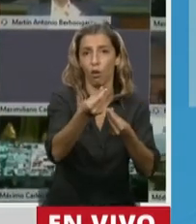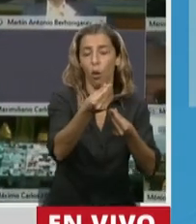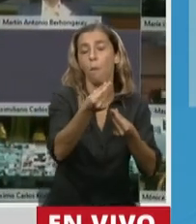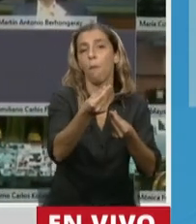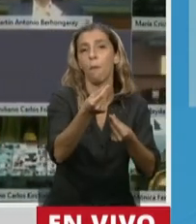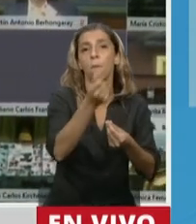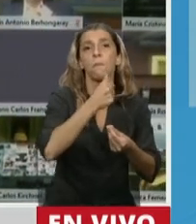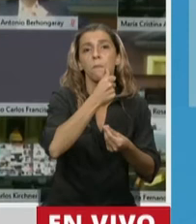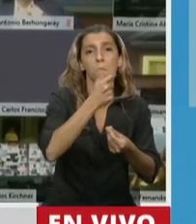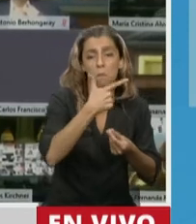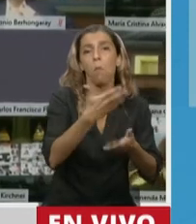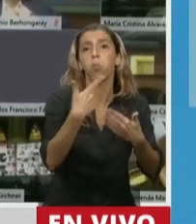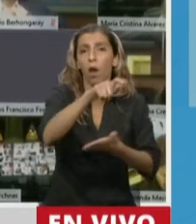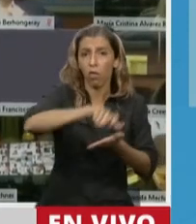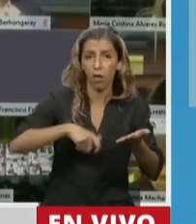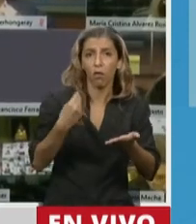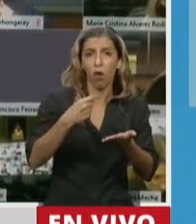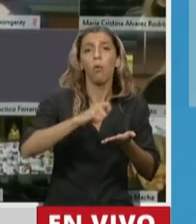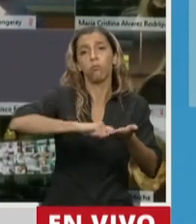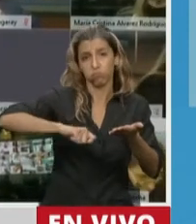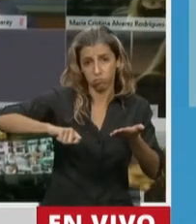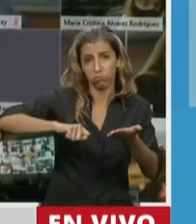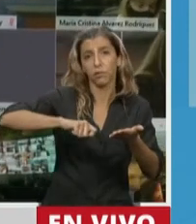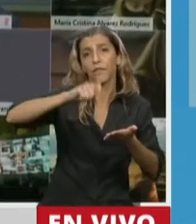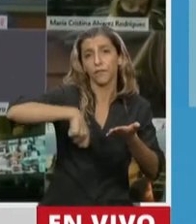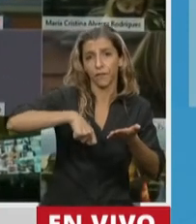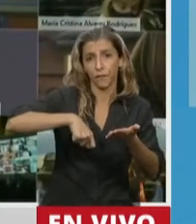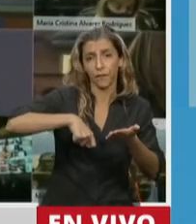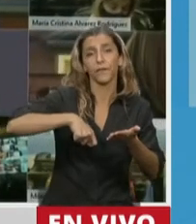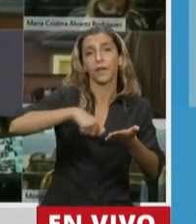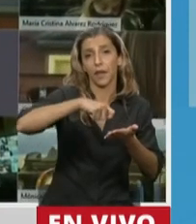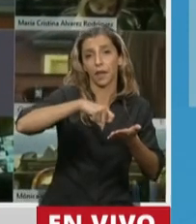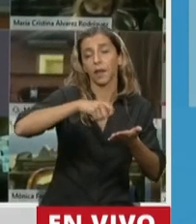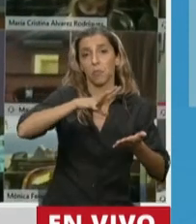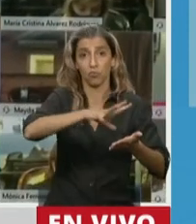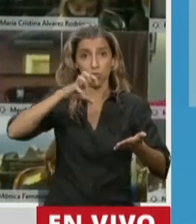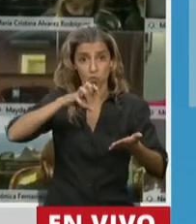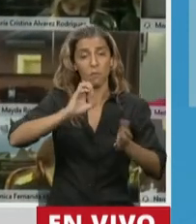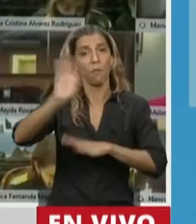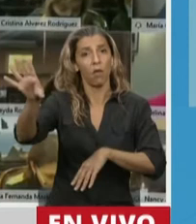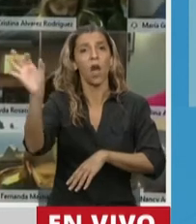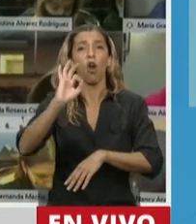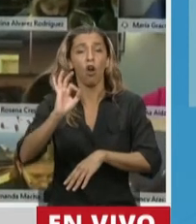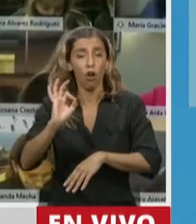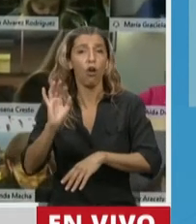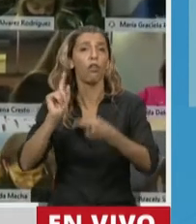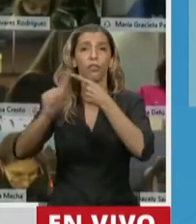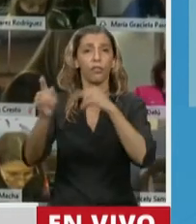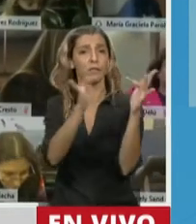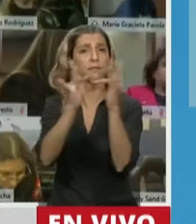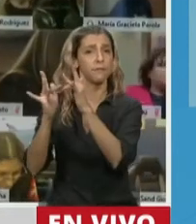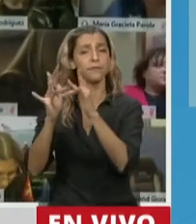redactadas y firmadas a través de las recetas electrónicas que pueden utilizarse y pueden utilizarse plataformas de